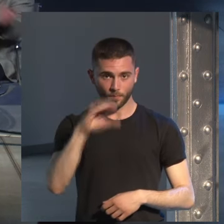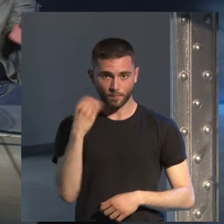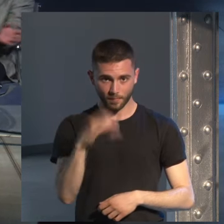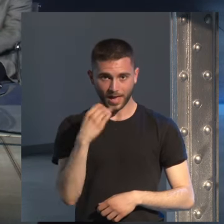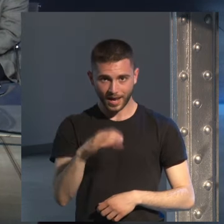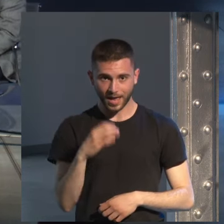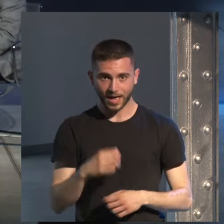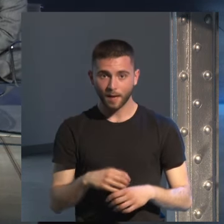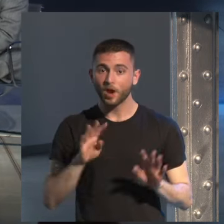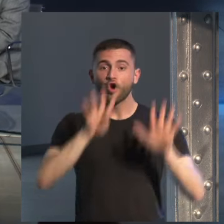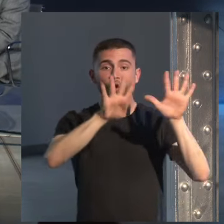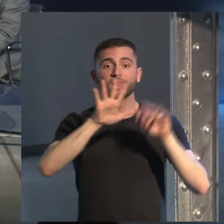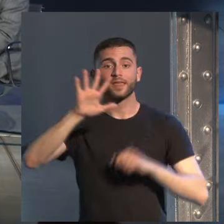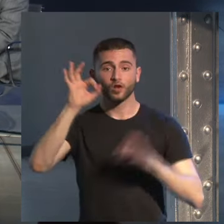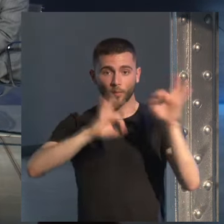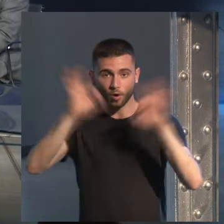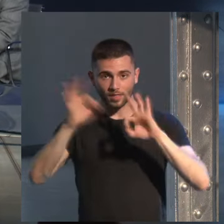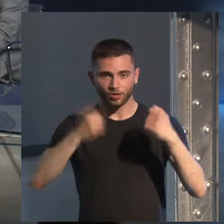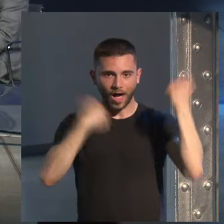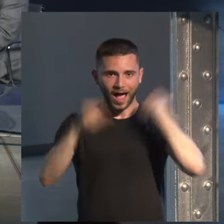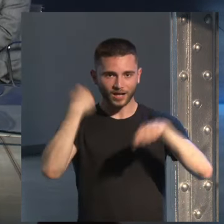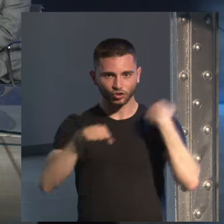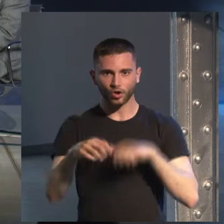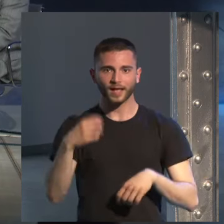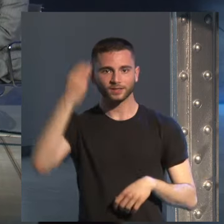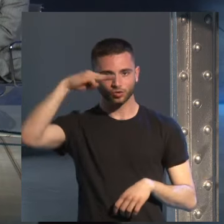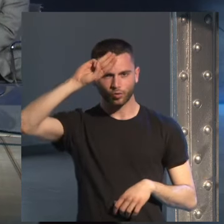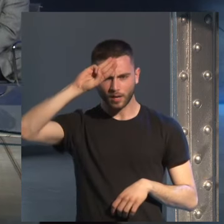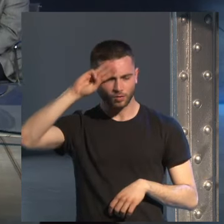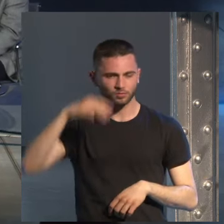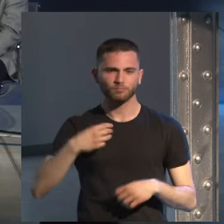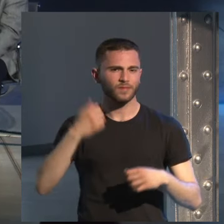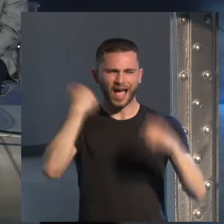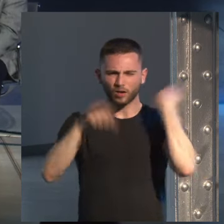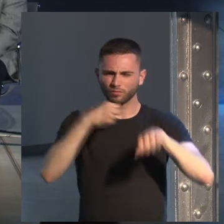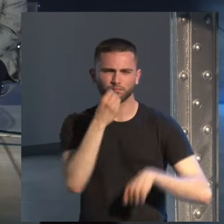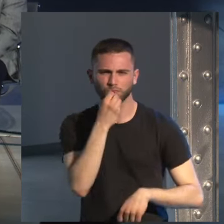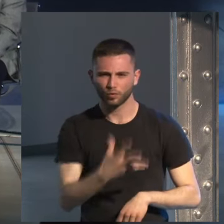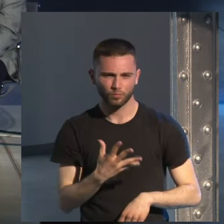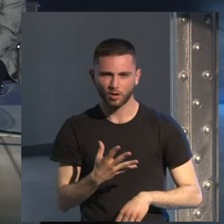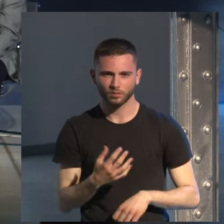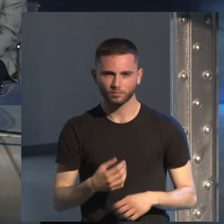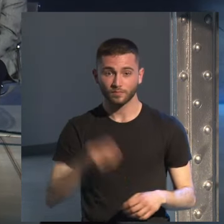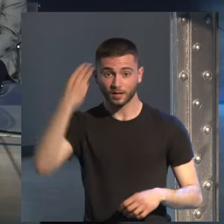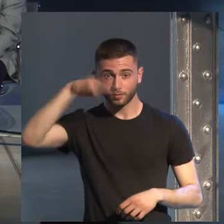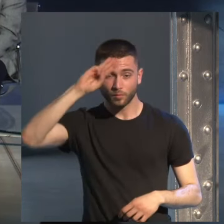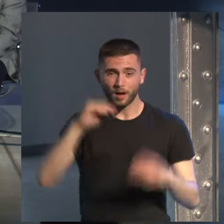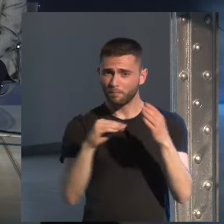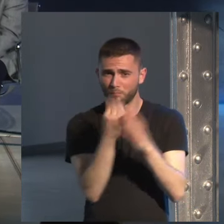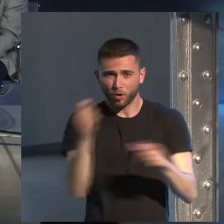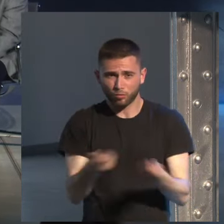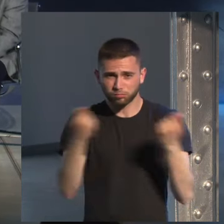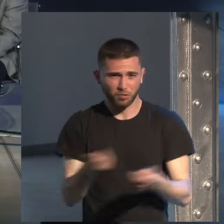95% son actores cubanos espléndidos actores como en Cuba se está haciendo poca producción